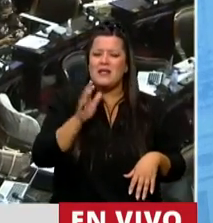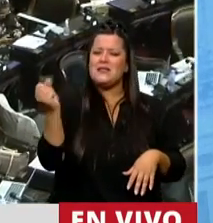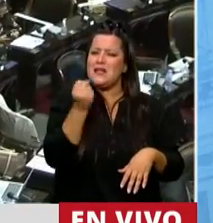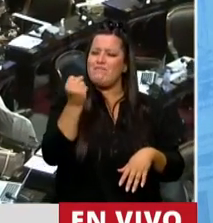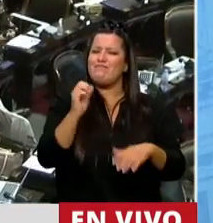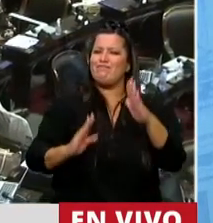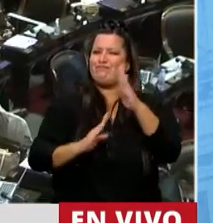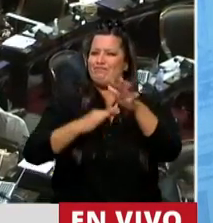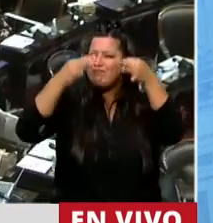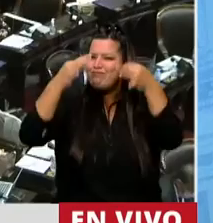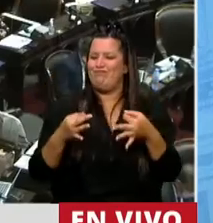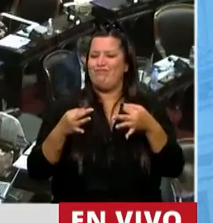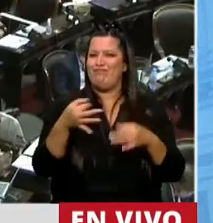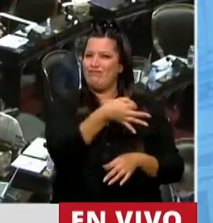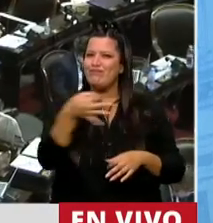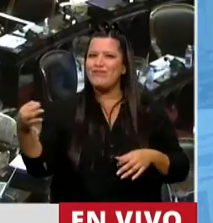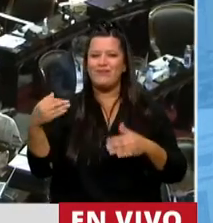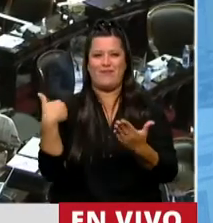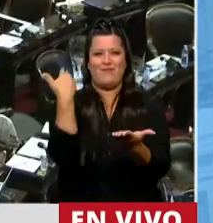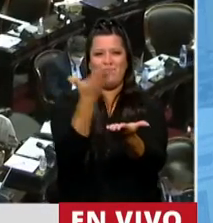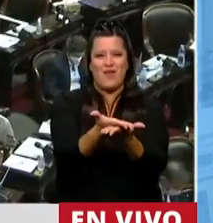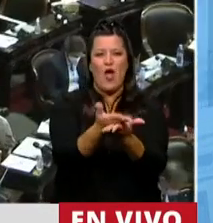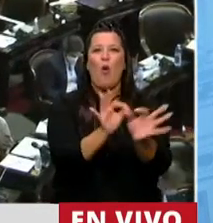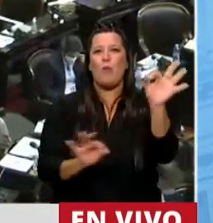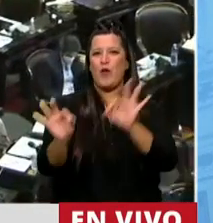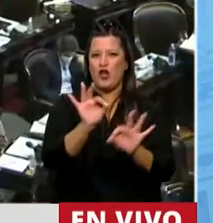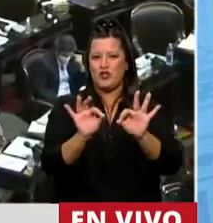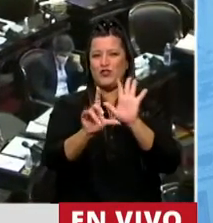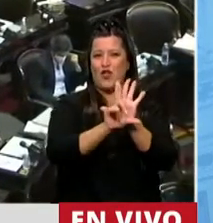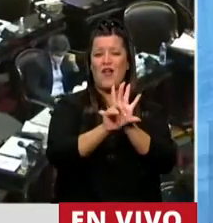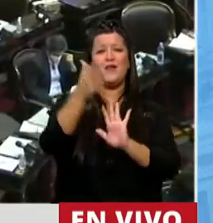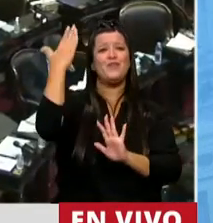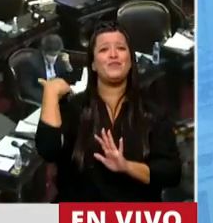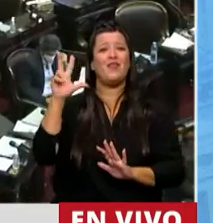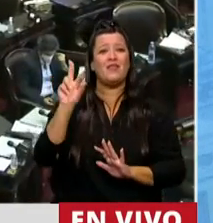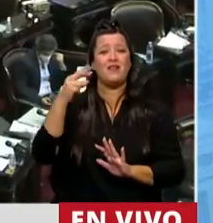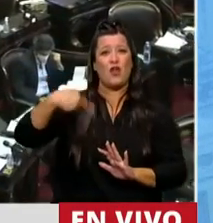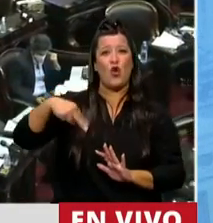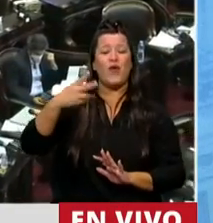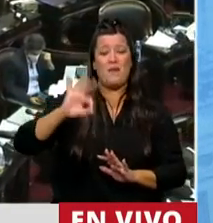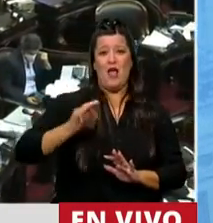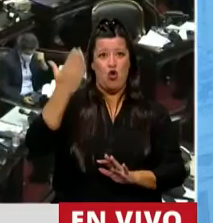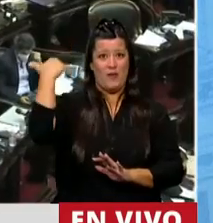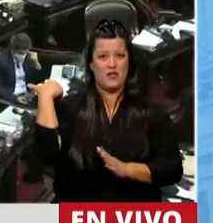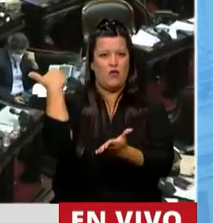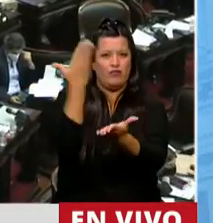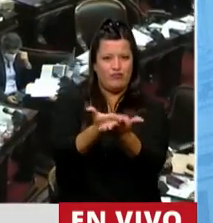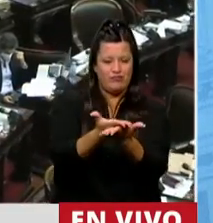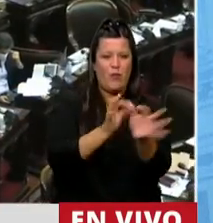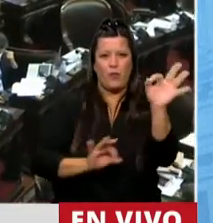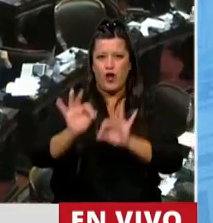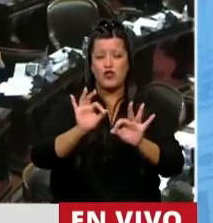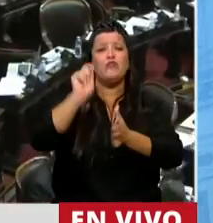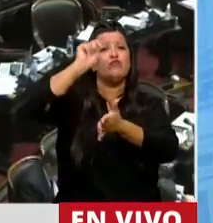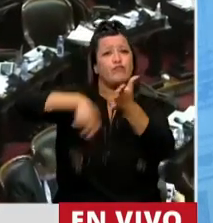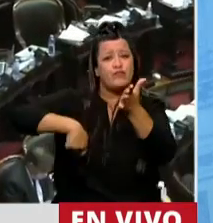la presentación de este proyecto allá por el 30 de noviembre del año pasado, con